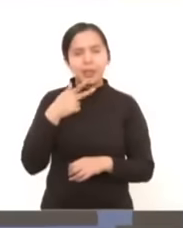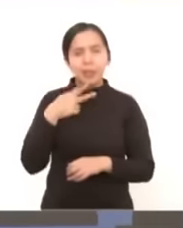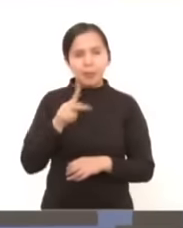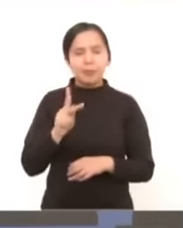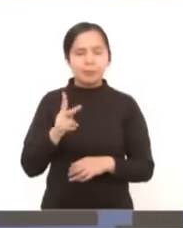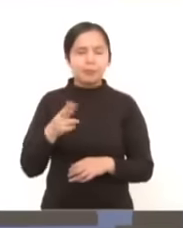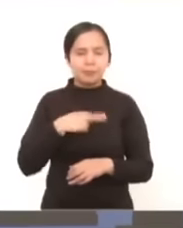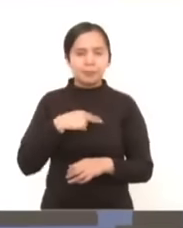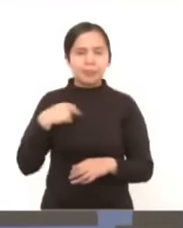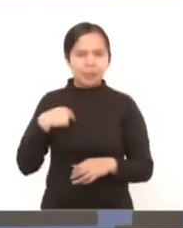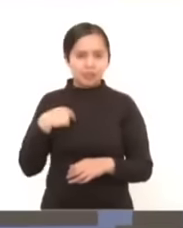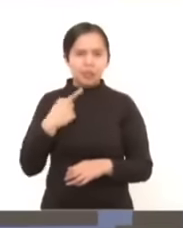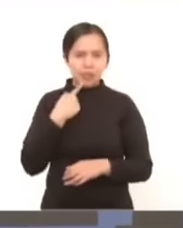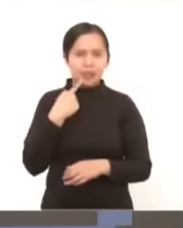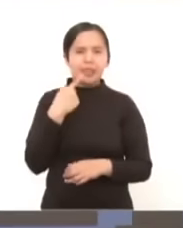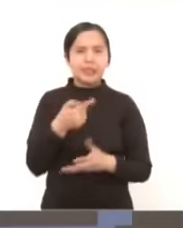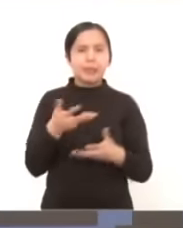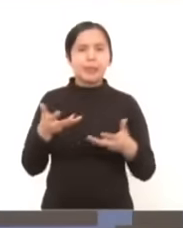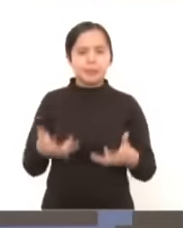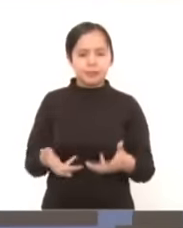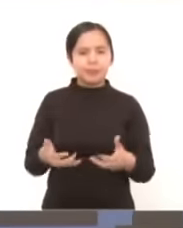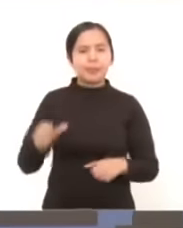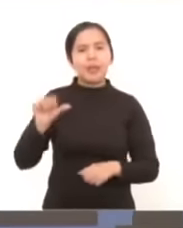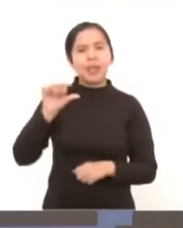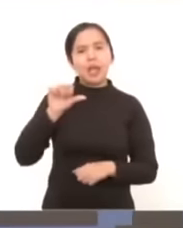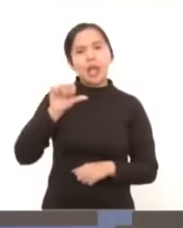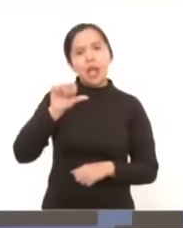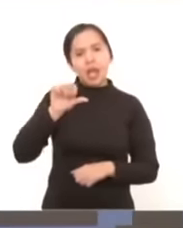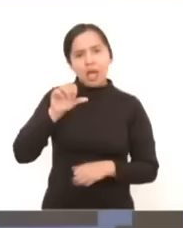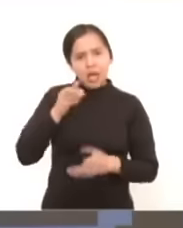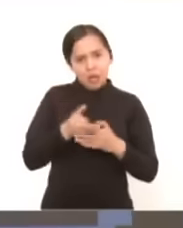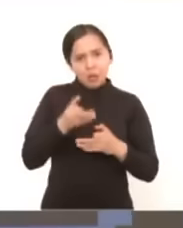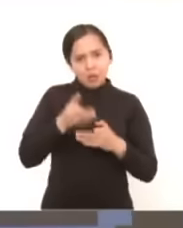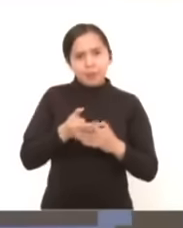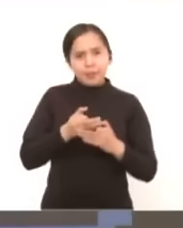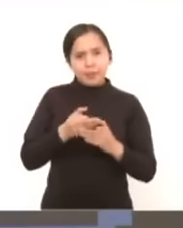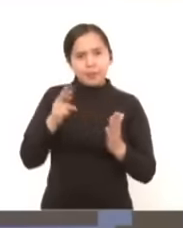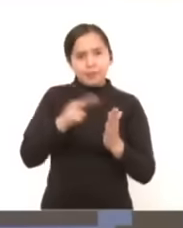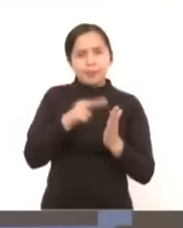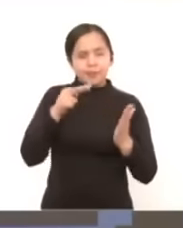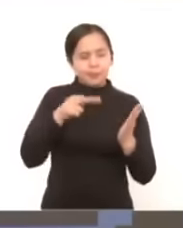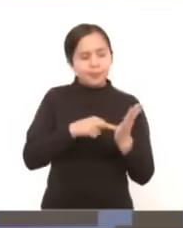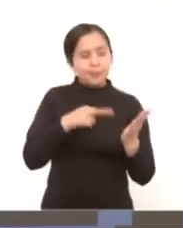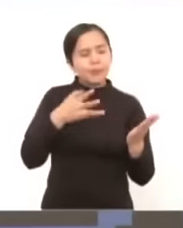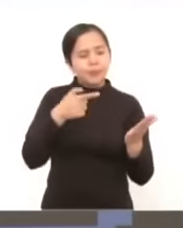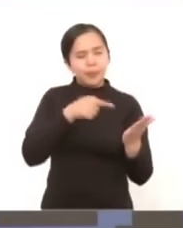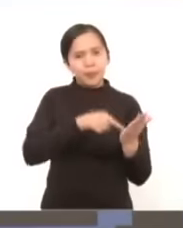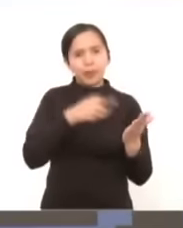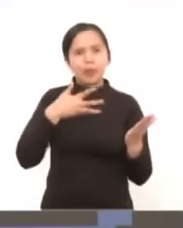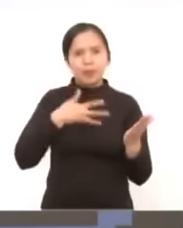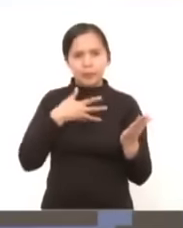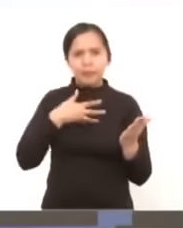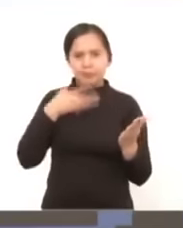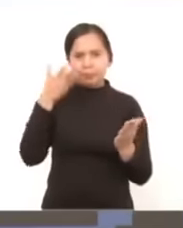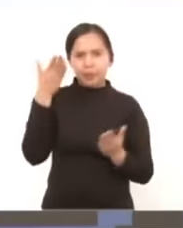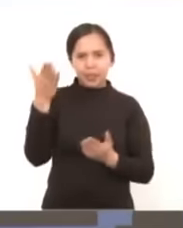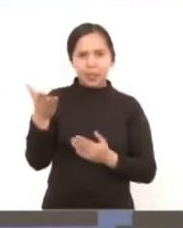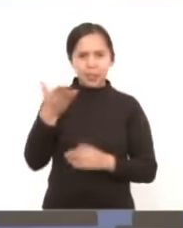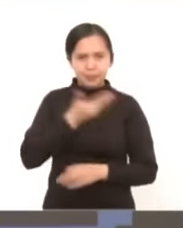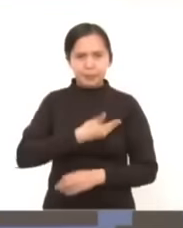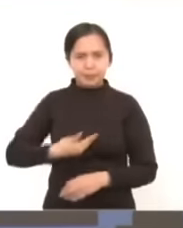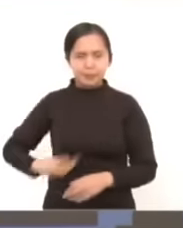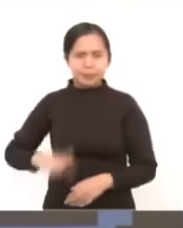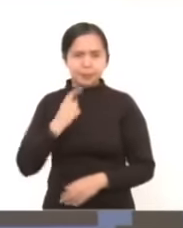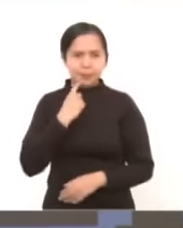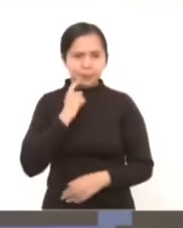diría que ahora en las reformas que plantea el presidente Andrés Manuel López